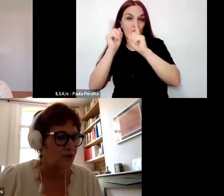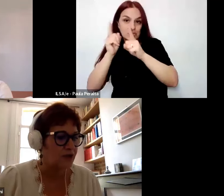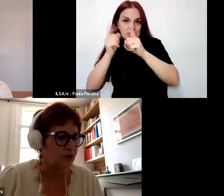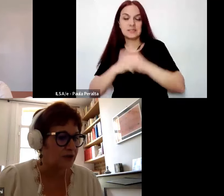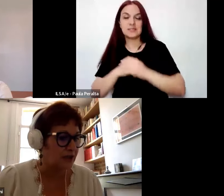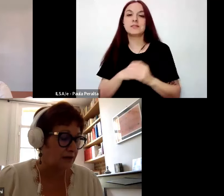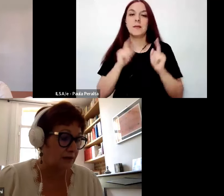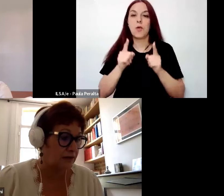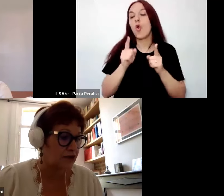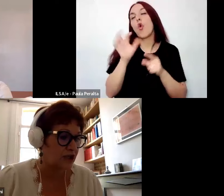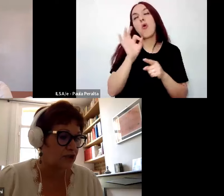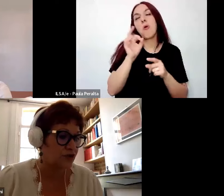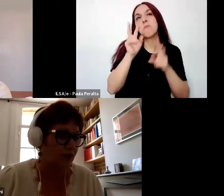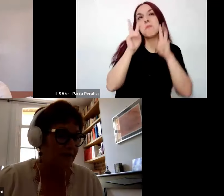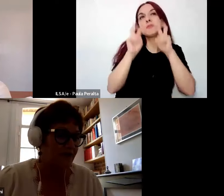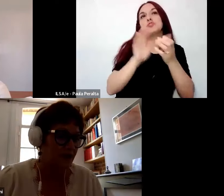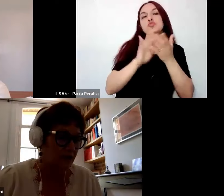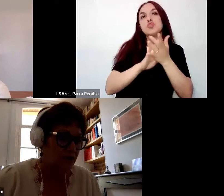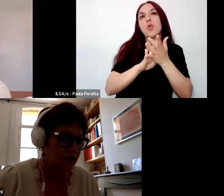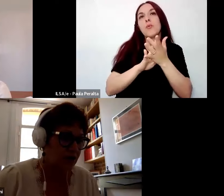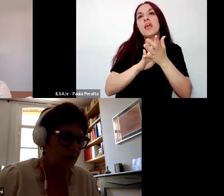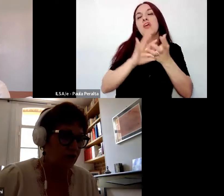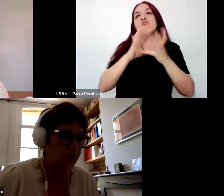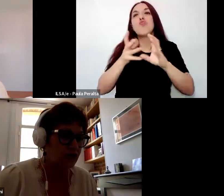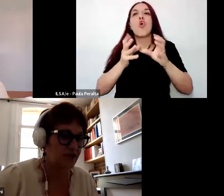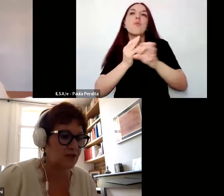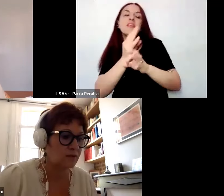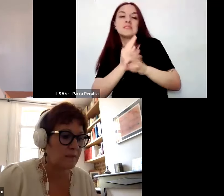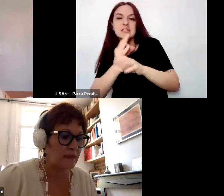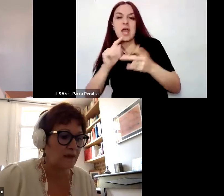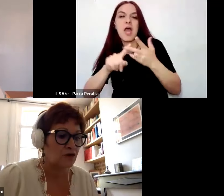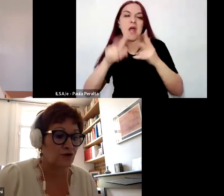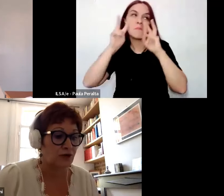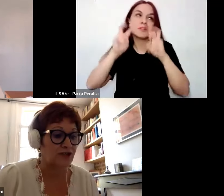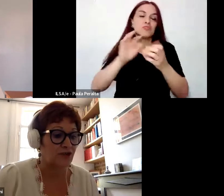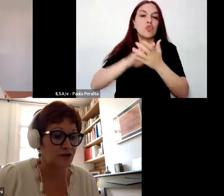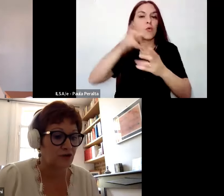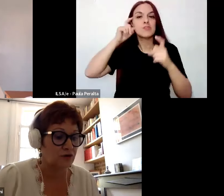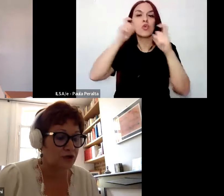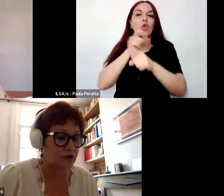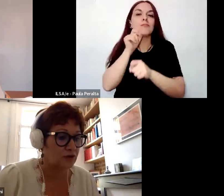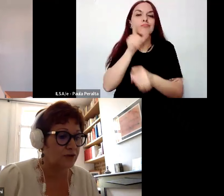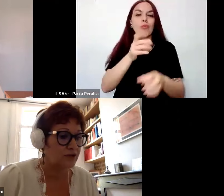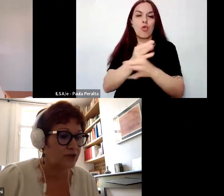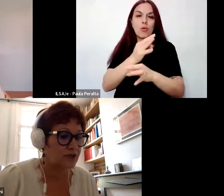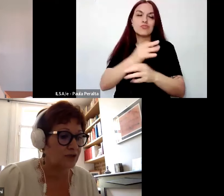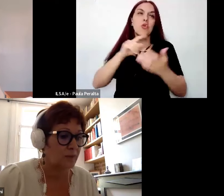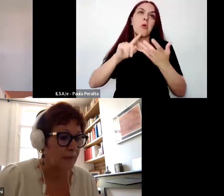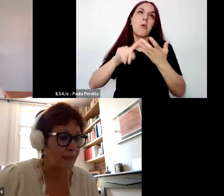quizá investigaciones sobre la didáctica de las disciplinas, o investigaciones sobre la psicología de la educación, o sobre